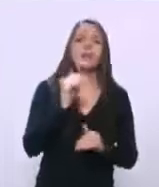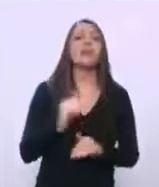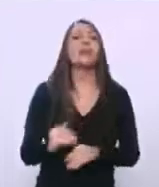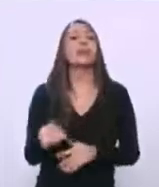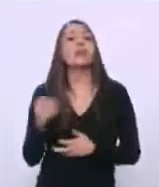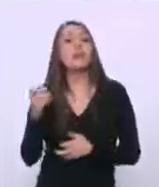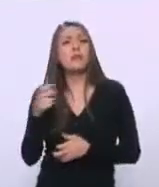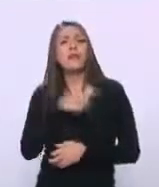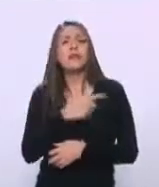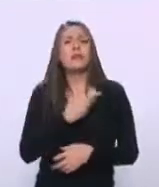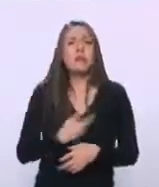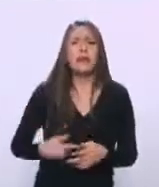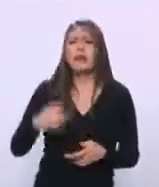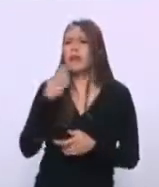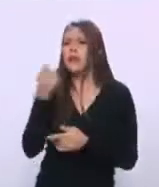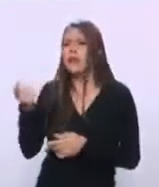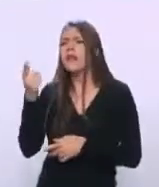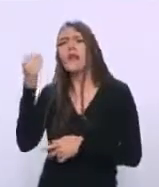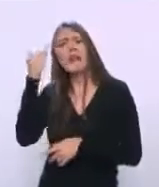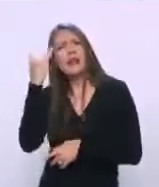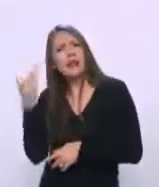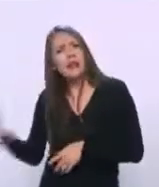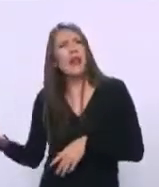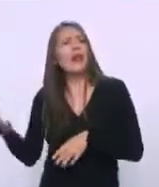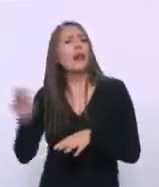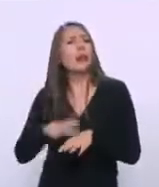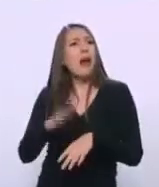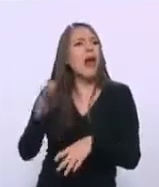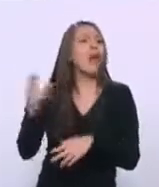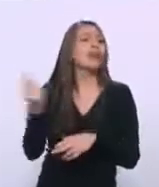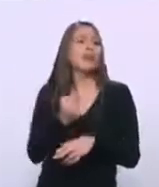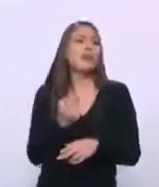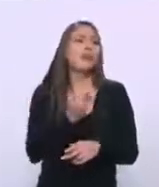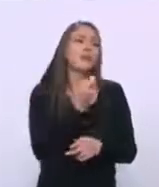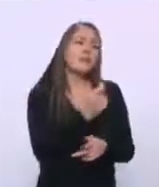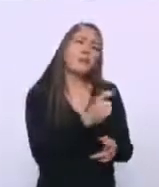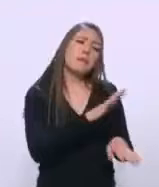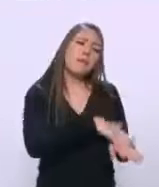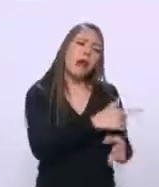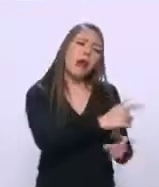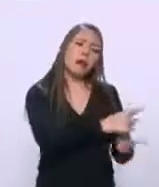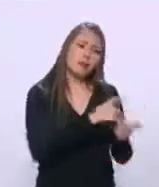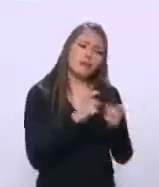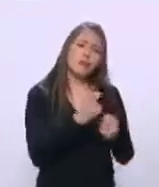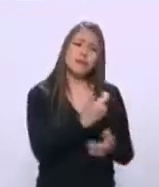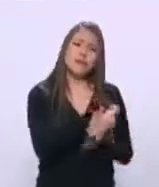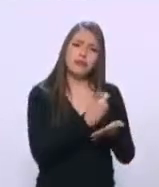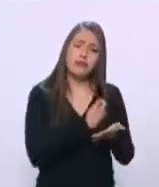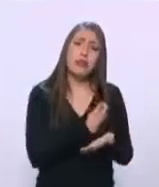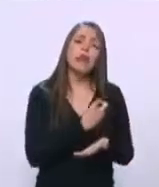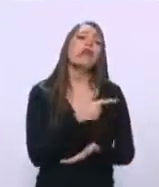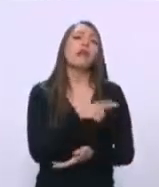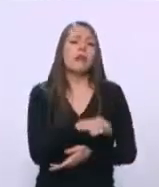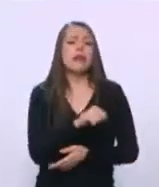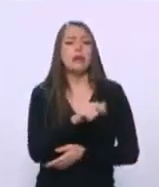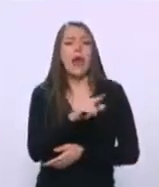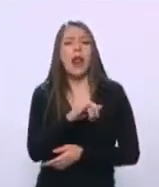decía que se habían atrasado por X motivo y que necesitaban más presupuesto. Y Salinas de Gortari de inmediato